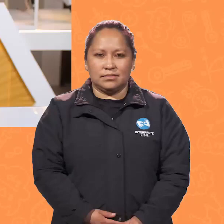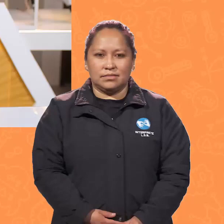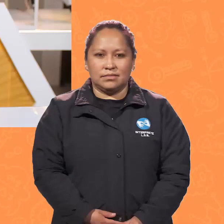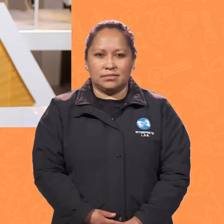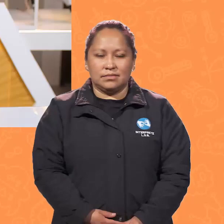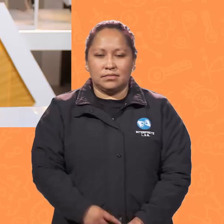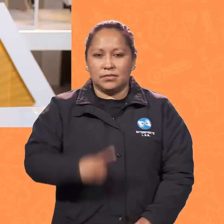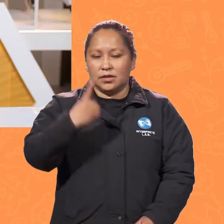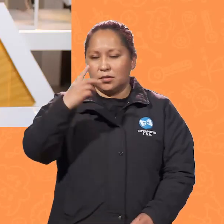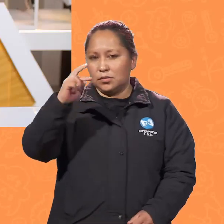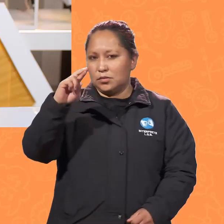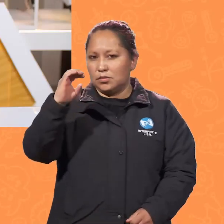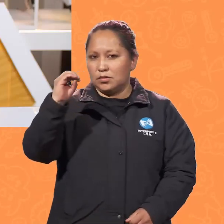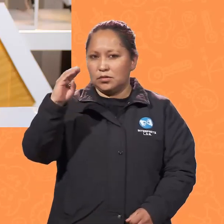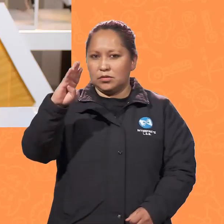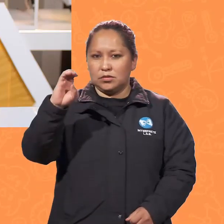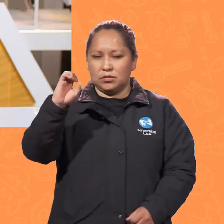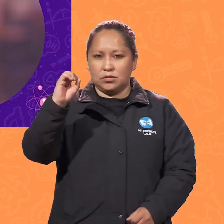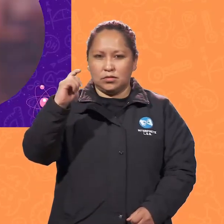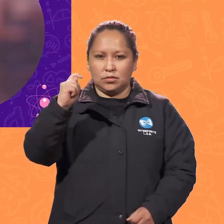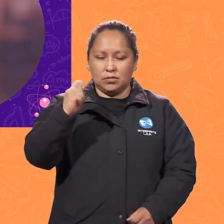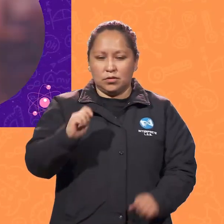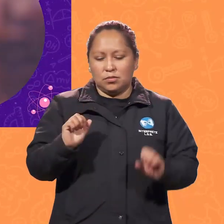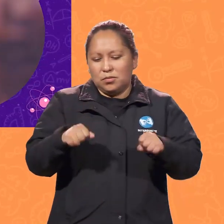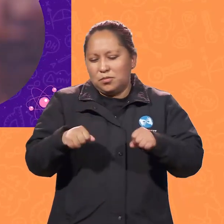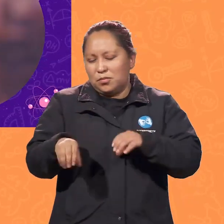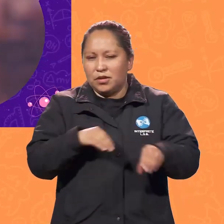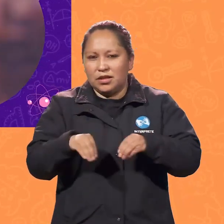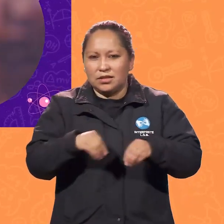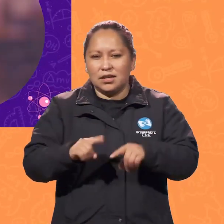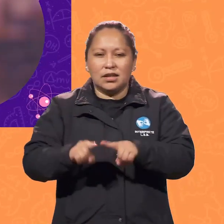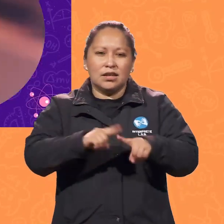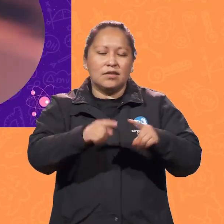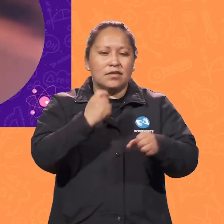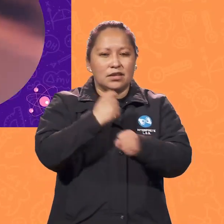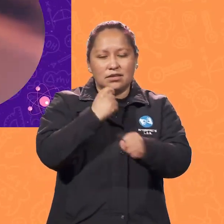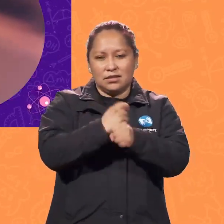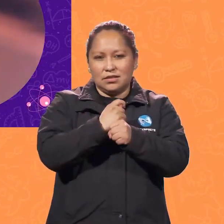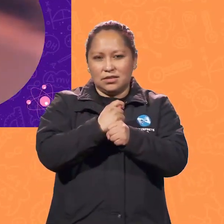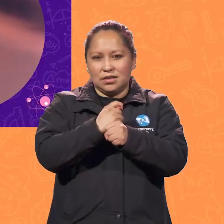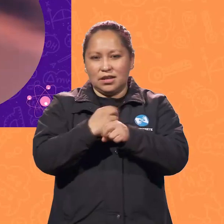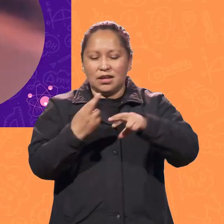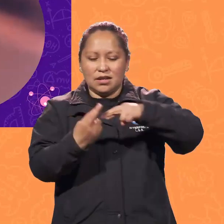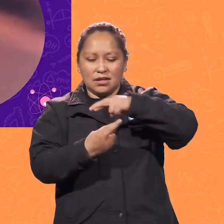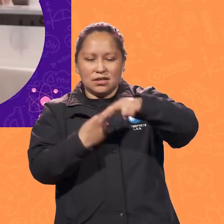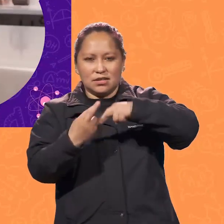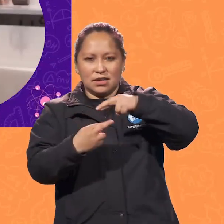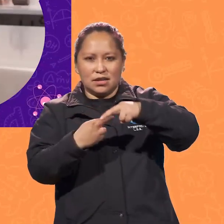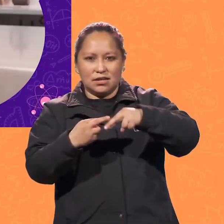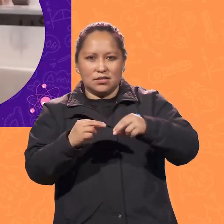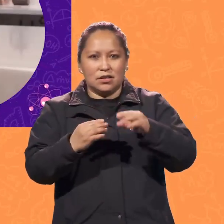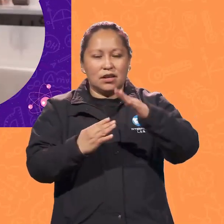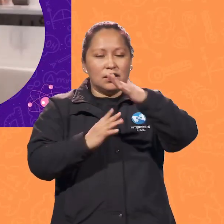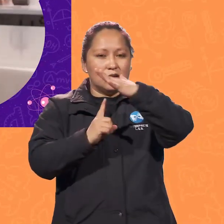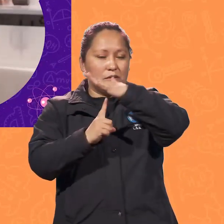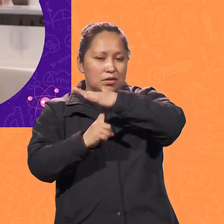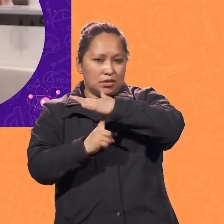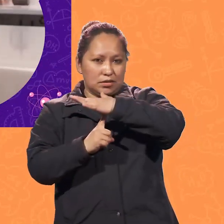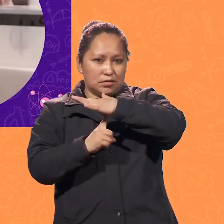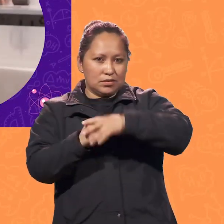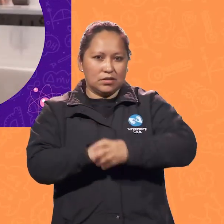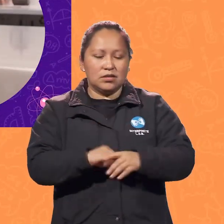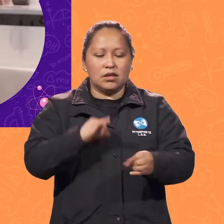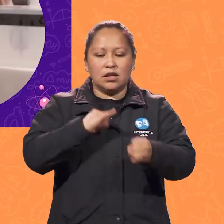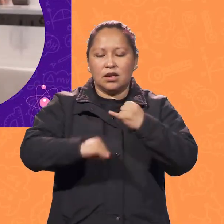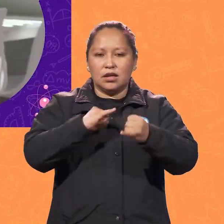Un robot es una máquina capaz de realizar determinadas tareas e interactuar con el exterior de manera autónoma. Esto